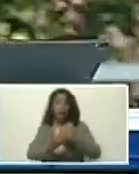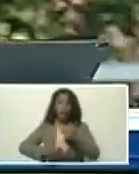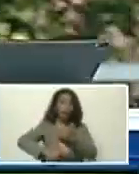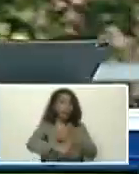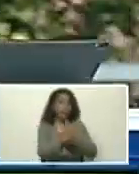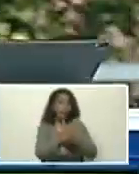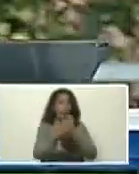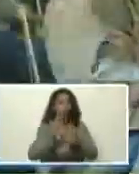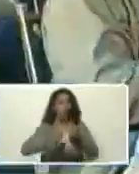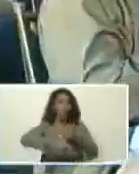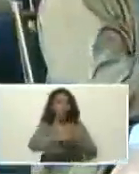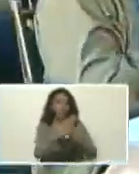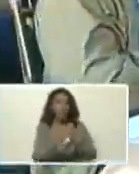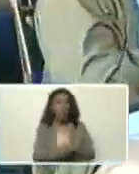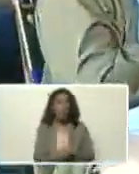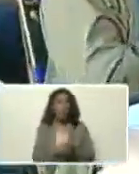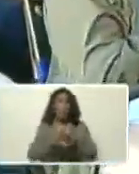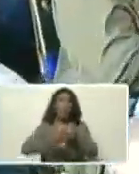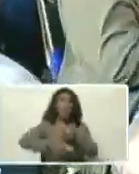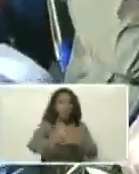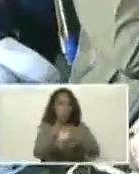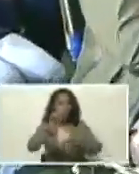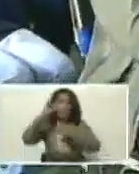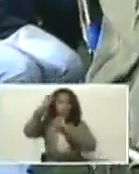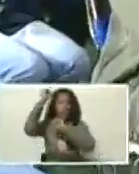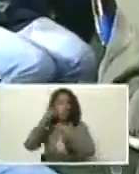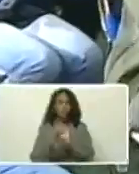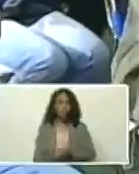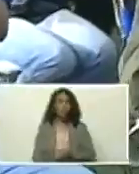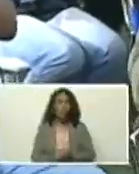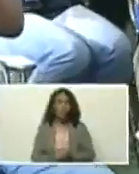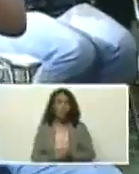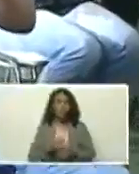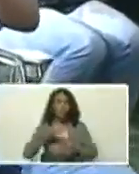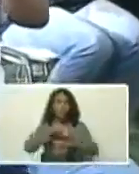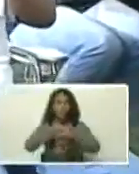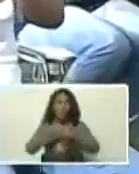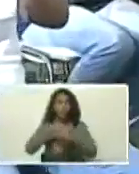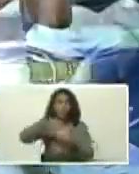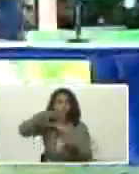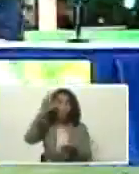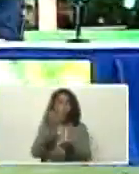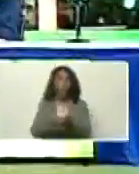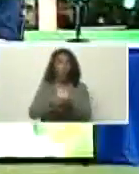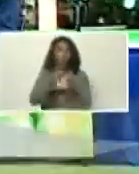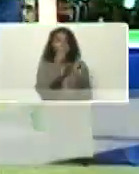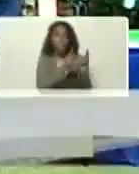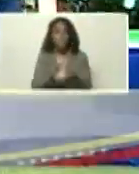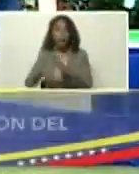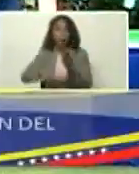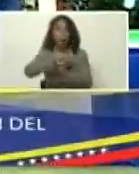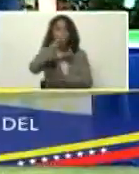avanzar, avanzar y vencer, ministro, aprobado el plan completo,